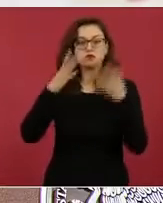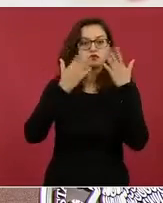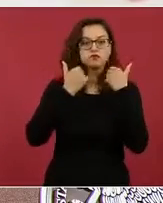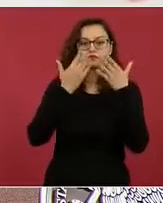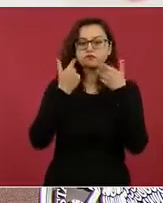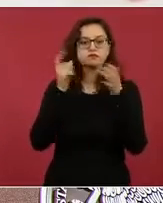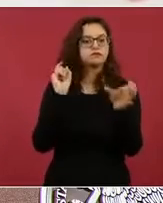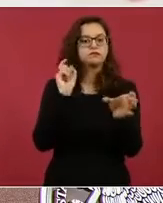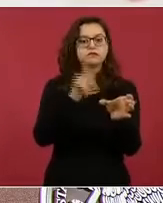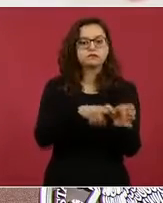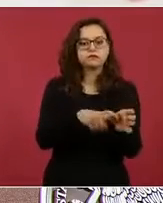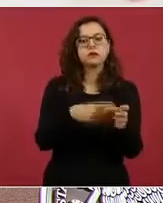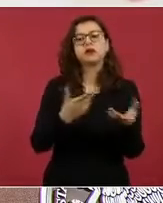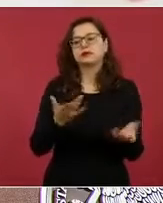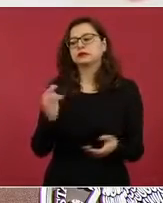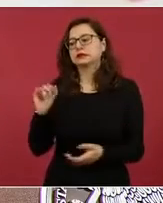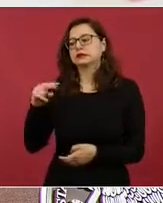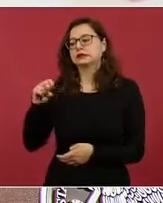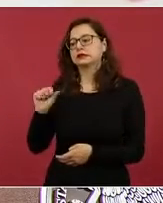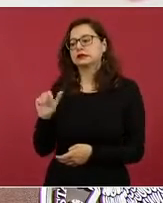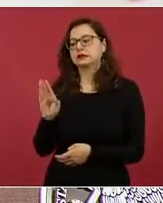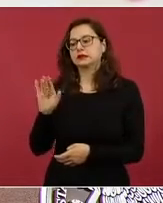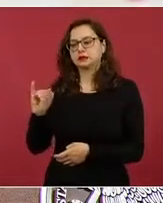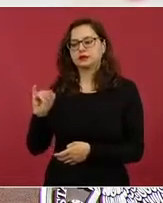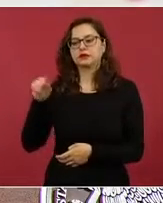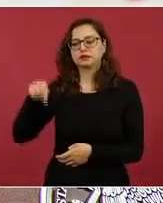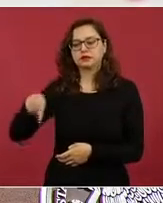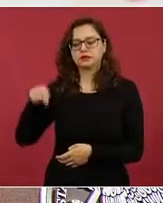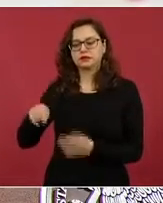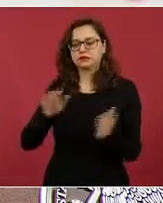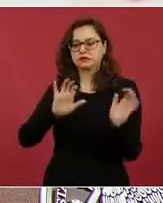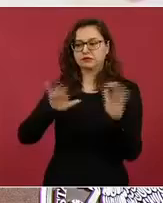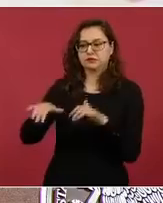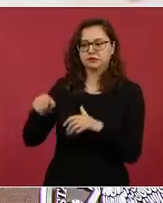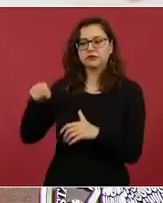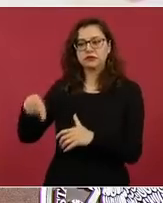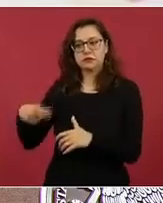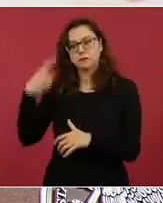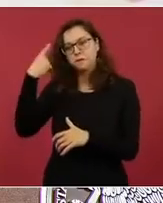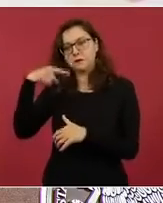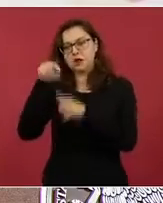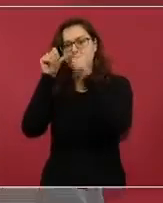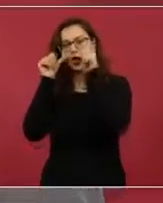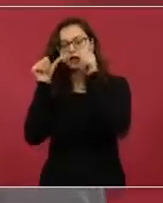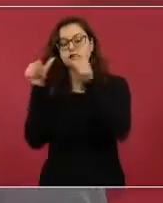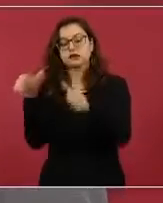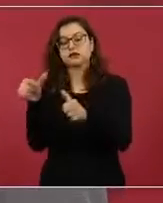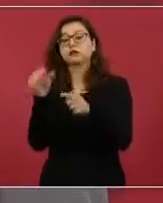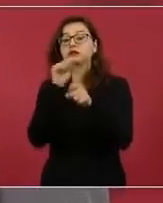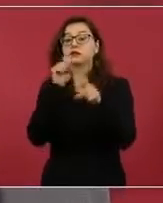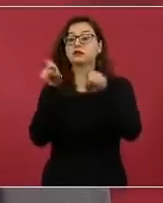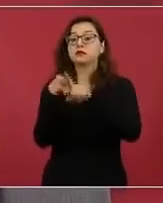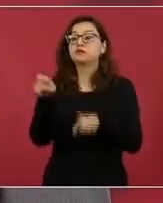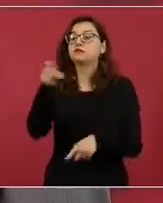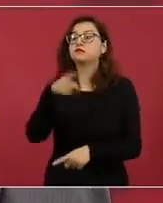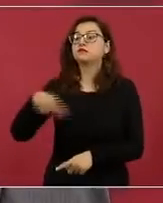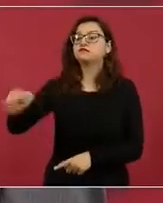la gente también más pobre, más necesitada. Entonces,